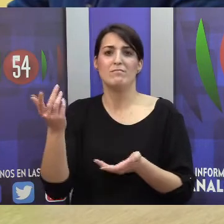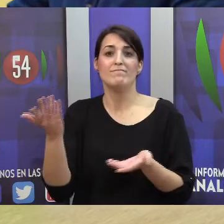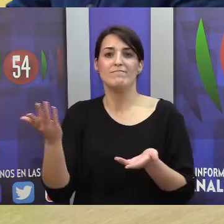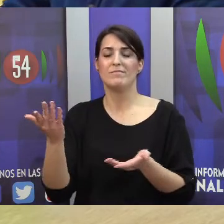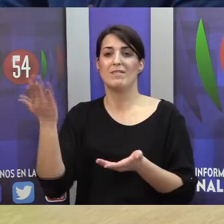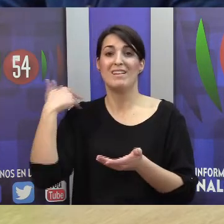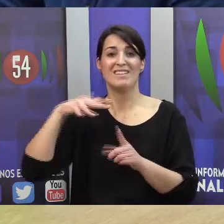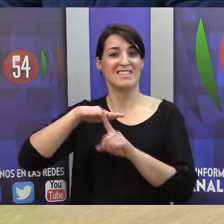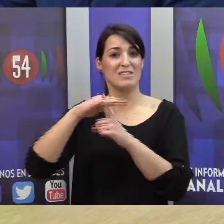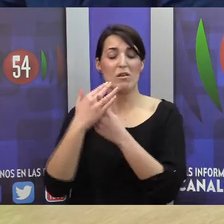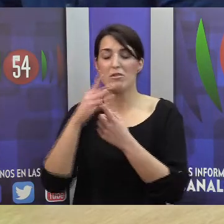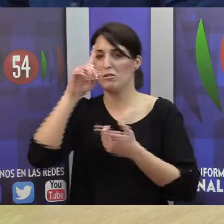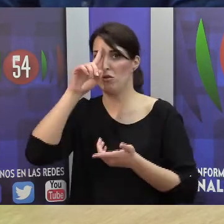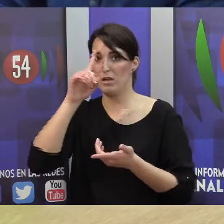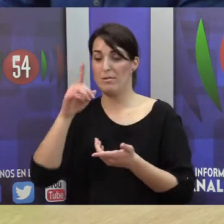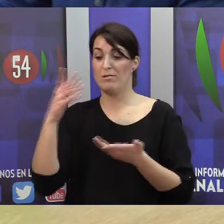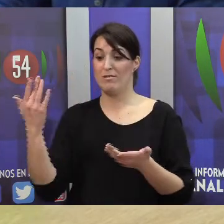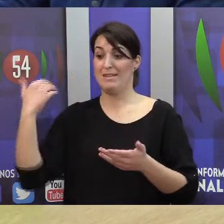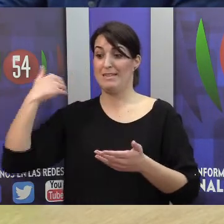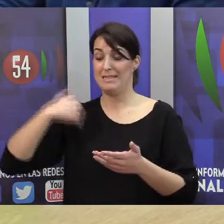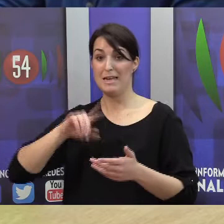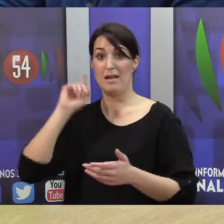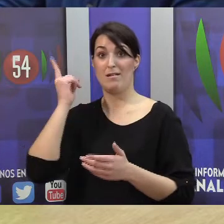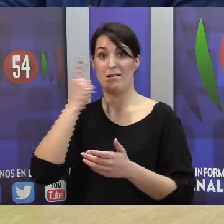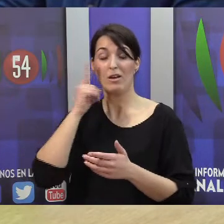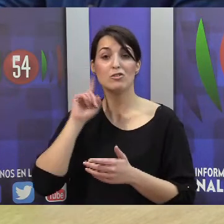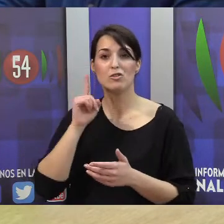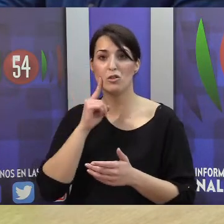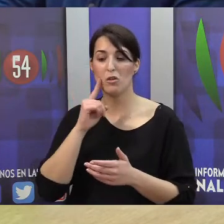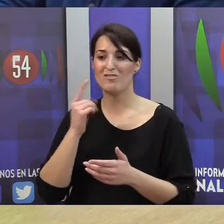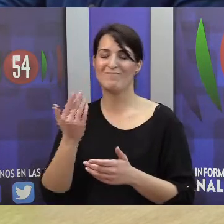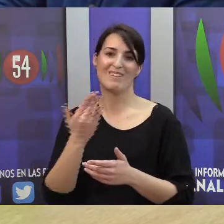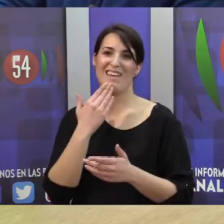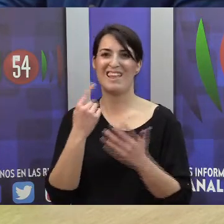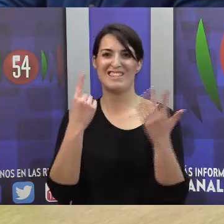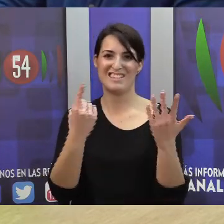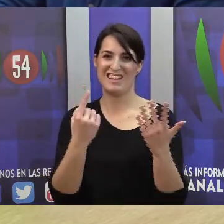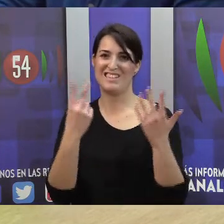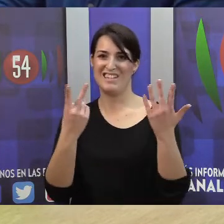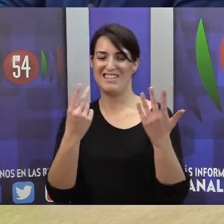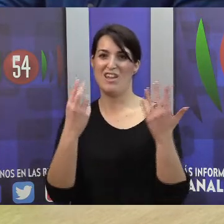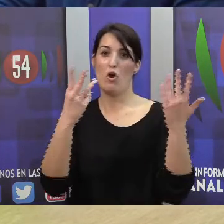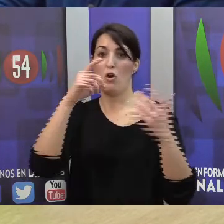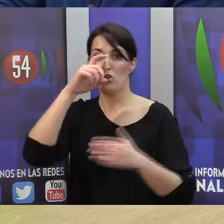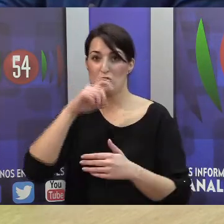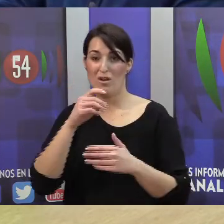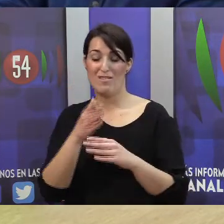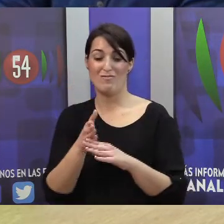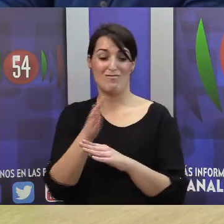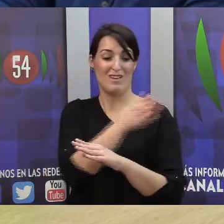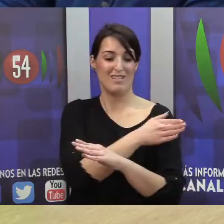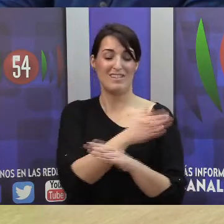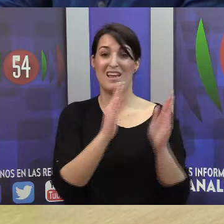serie de circunstancias, y a eso, cuando ya se sabía que eran sordos, ya tenían 6, 7, 8 años, no habían perdido lo que es el periodo de